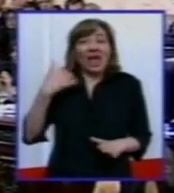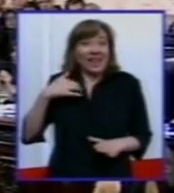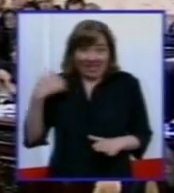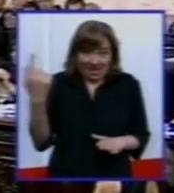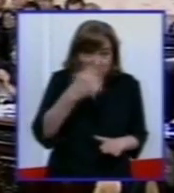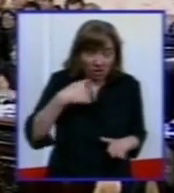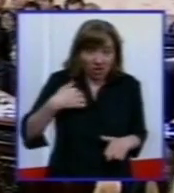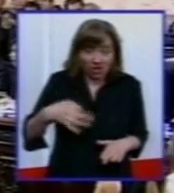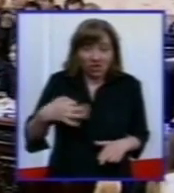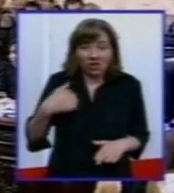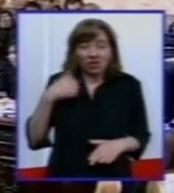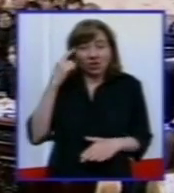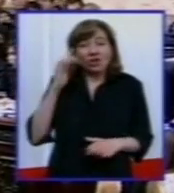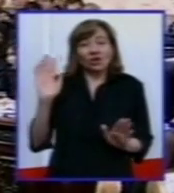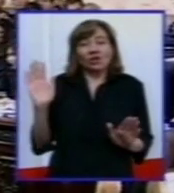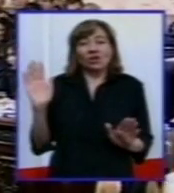argentinas,